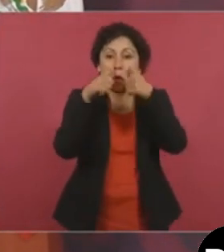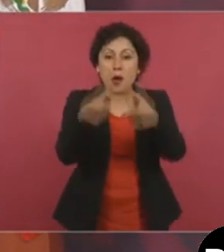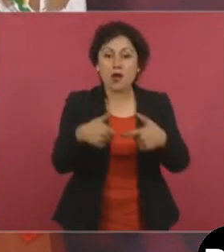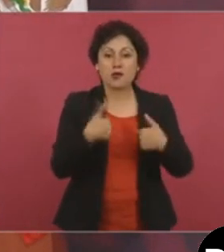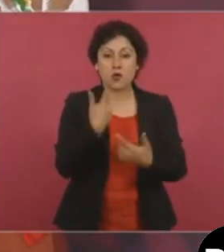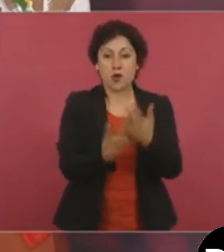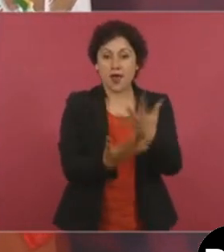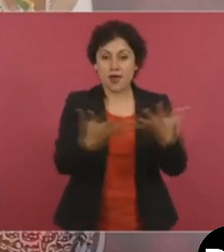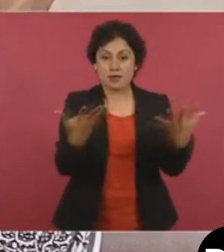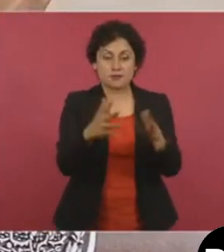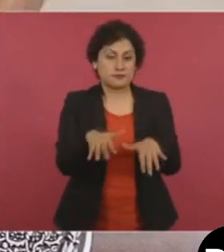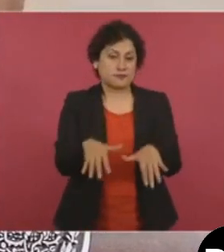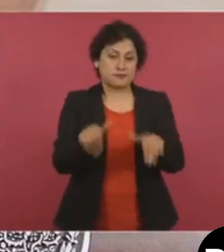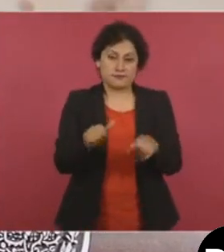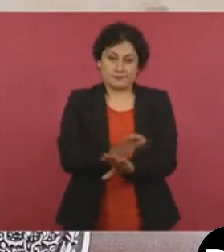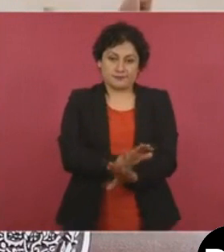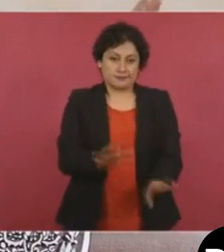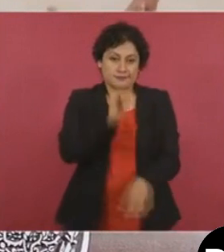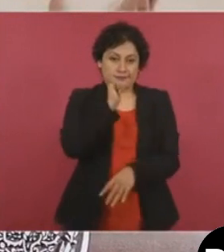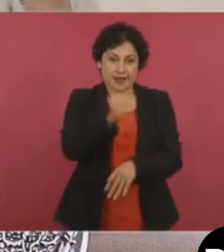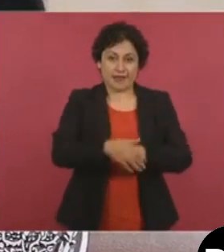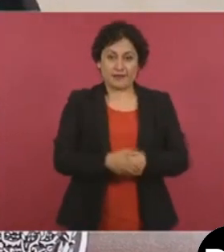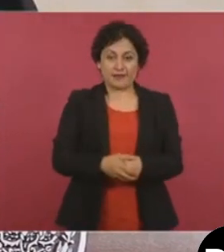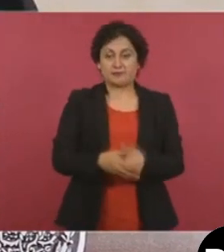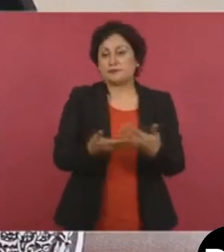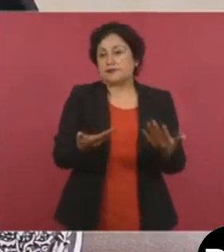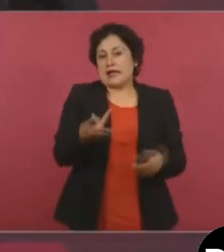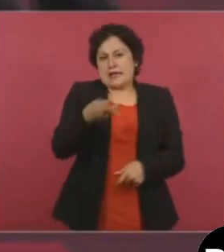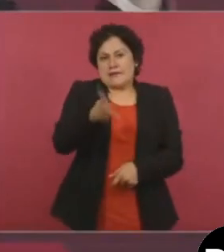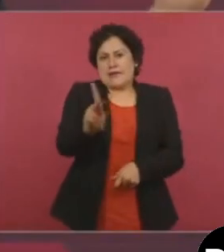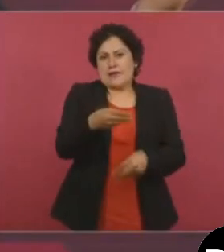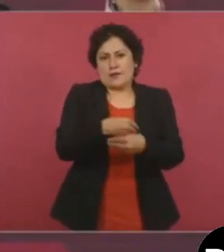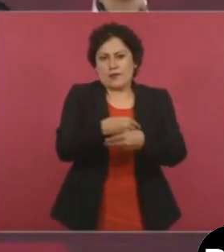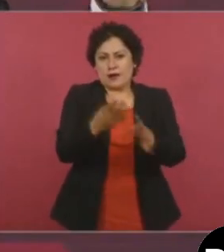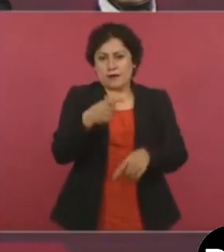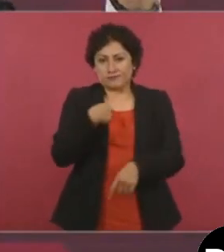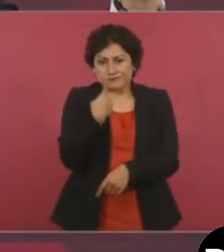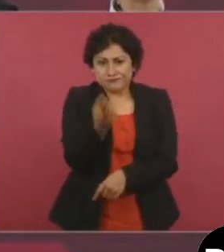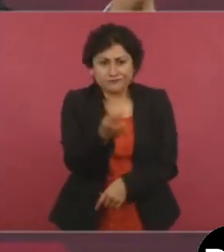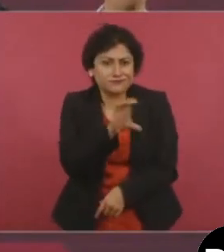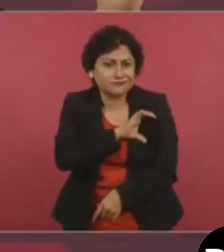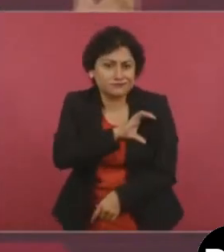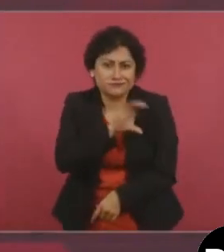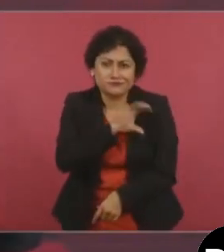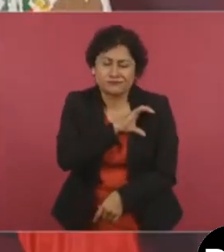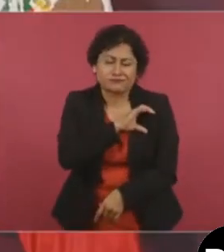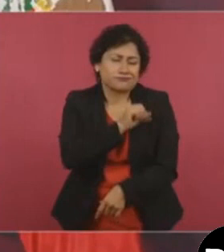Ahora, que nos vamos a seguir queriendo hasta el último día